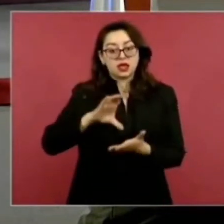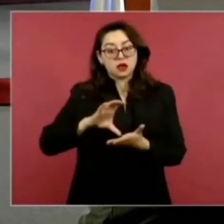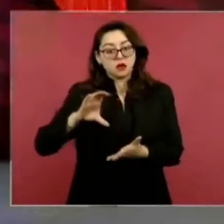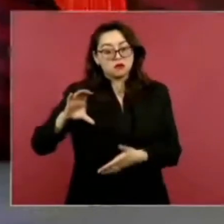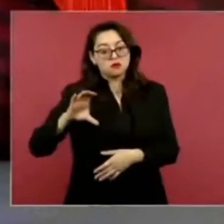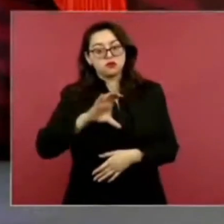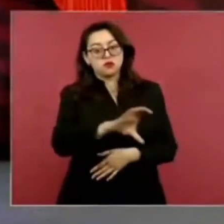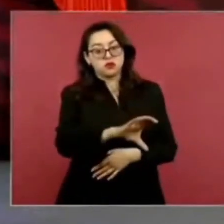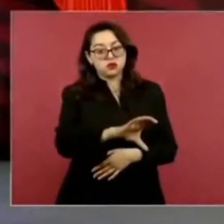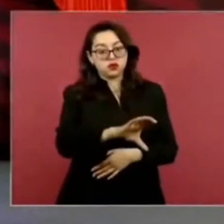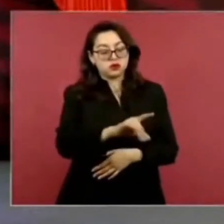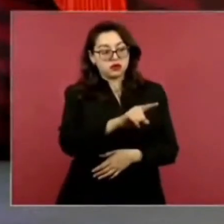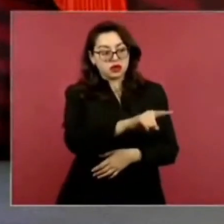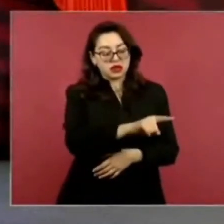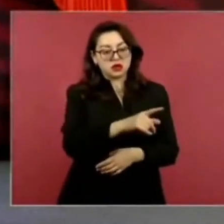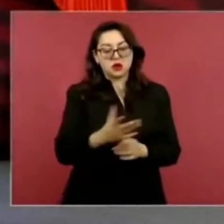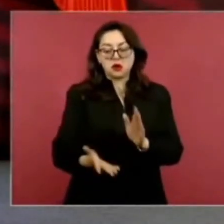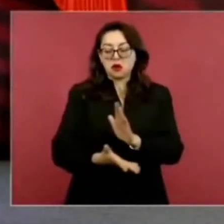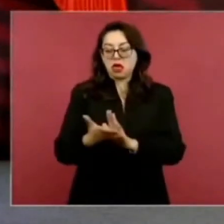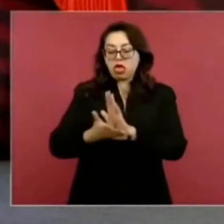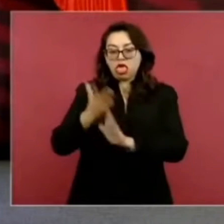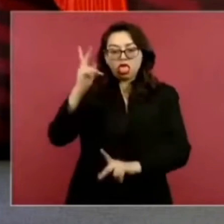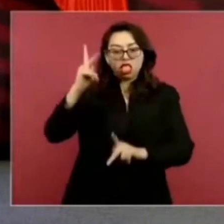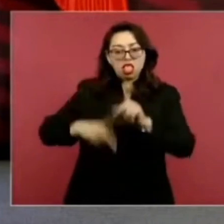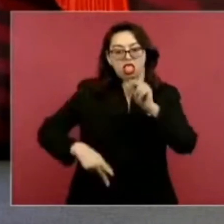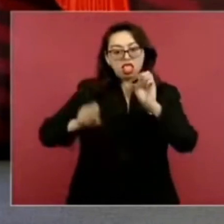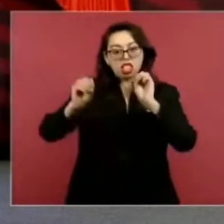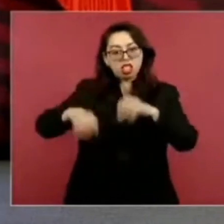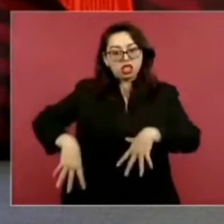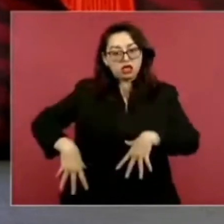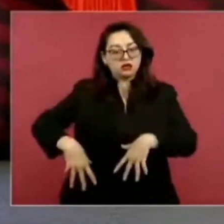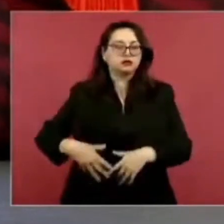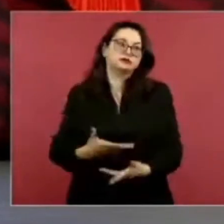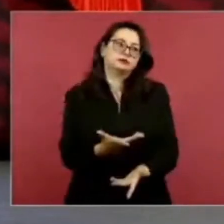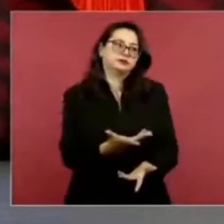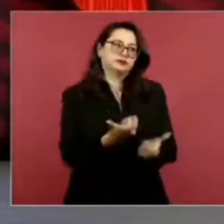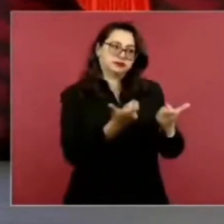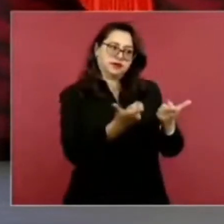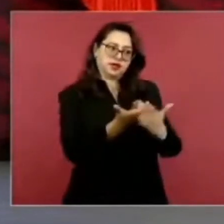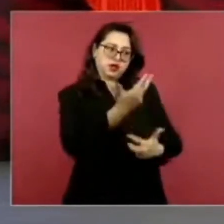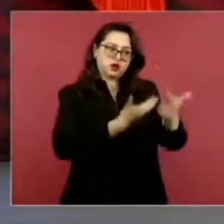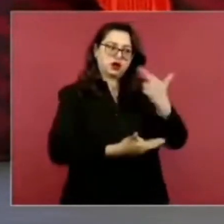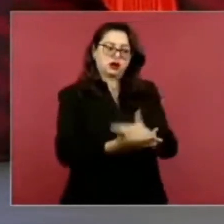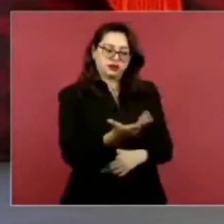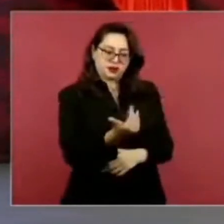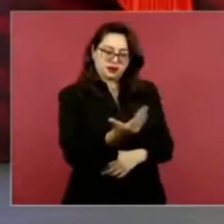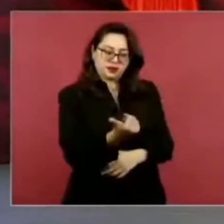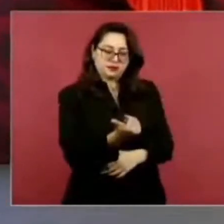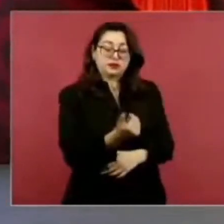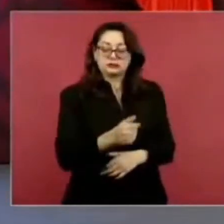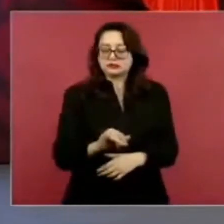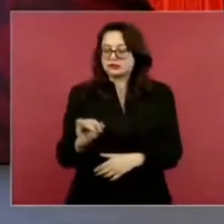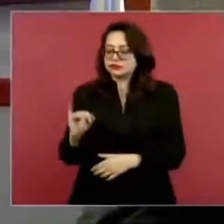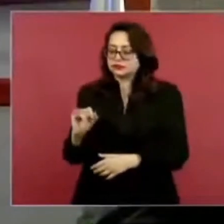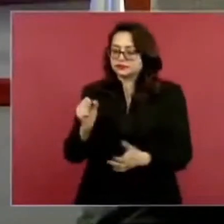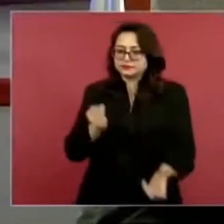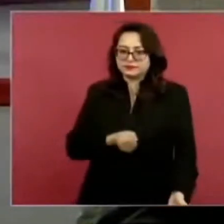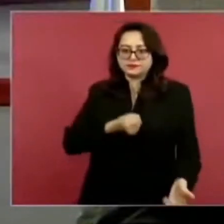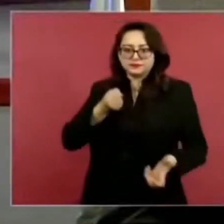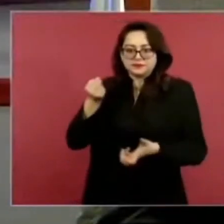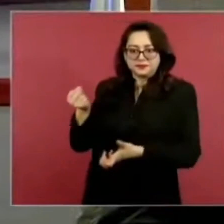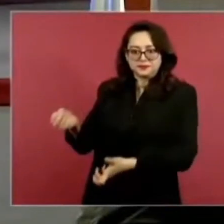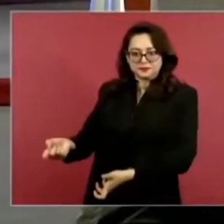una obra que quedó inconclusa. Ya hay voluntad de arreglo y hay